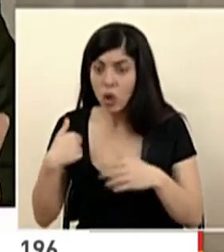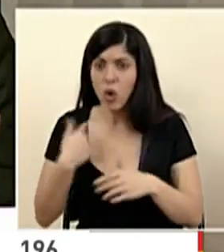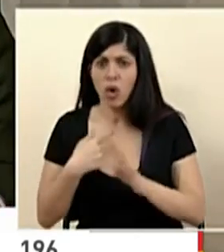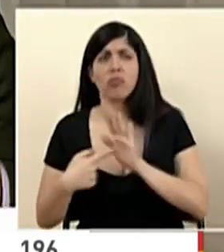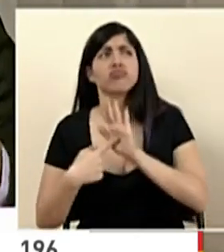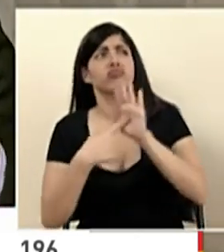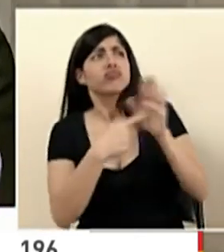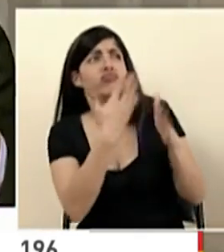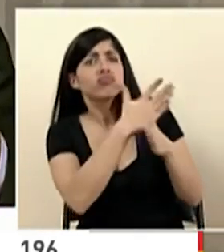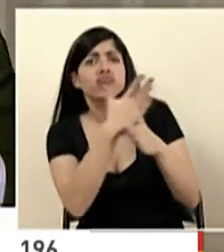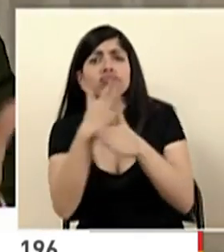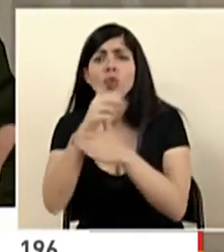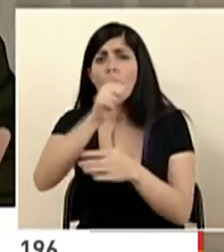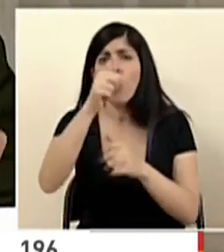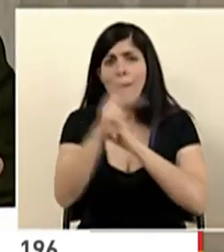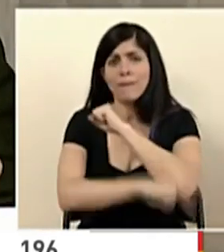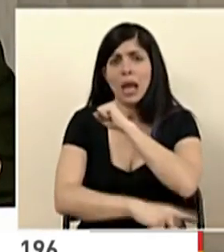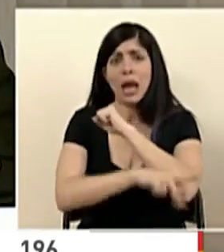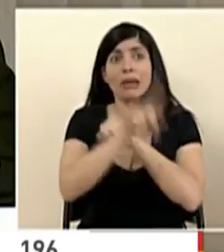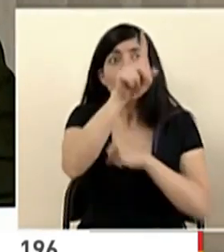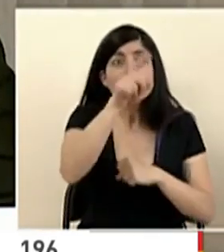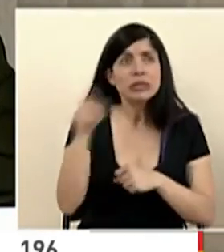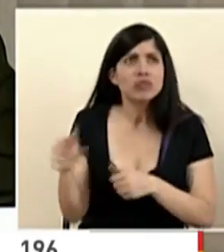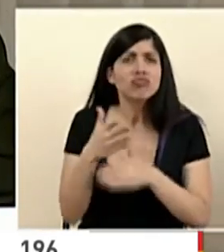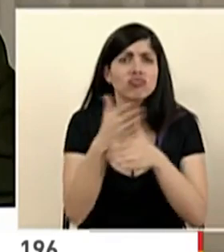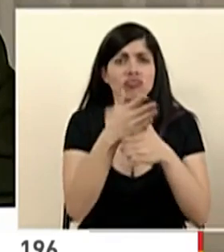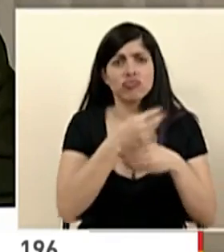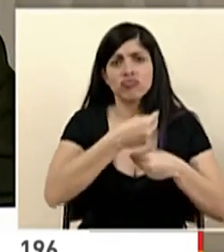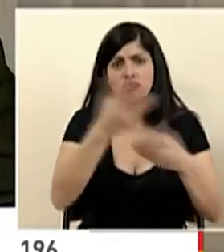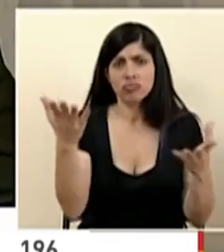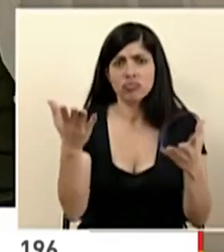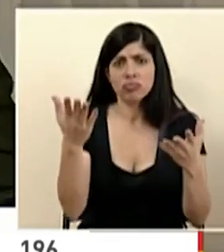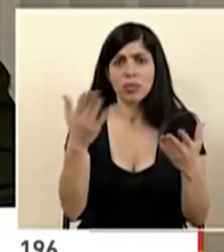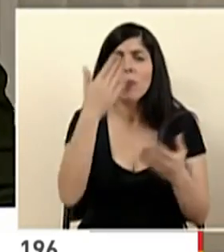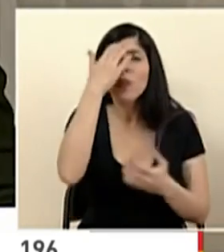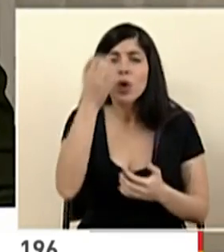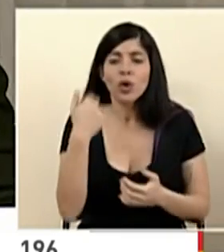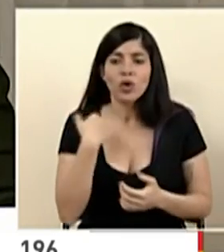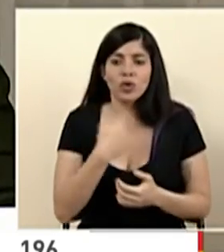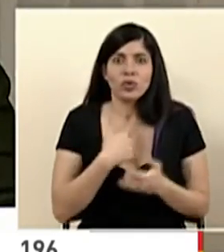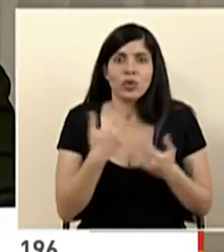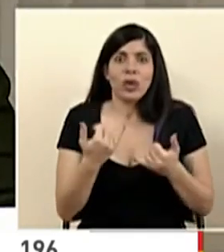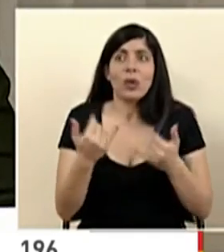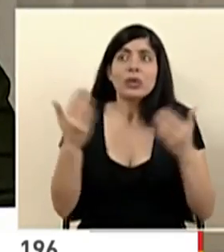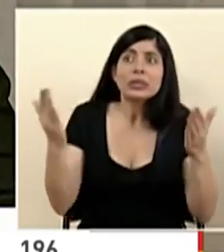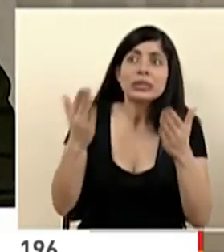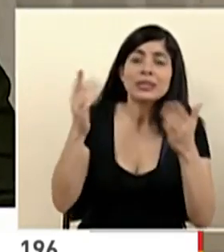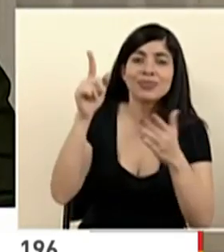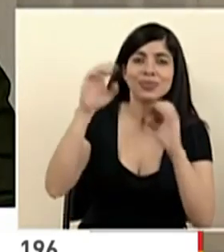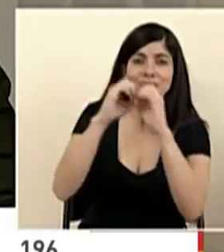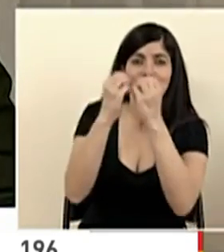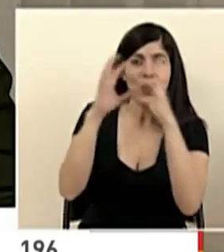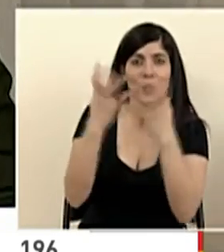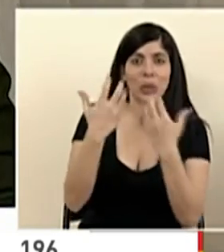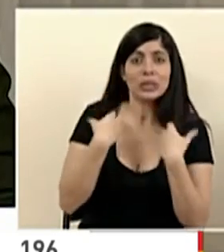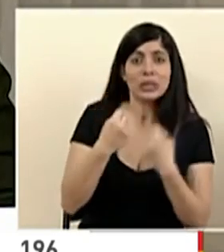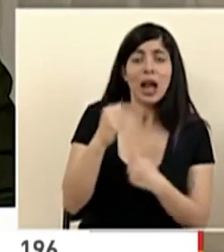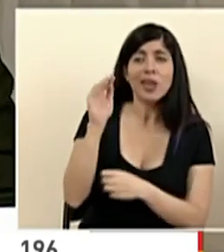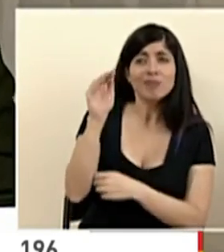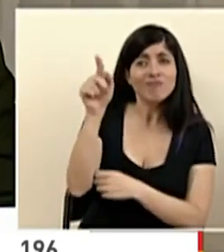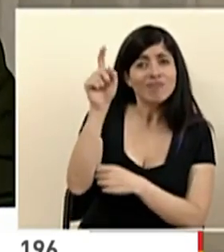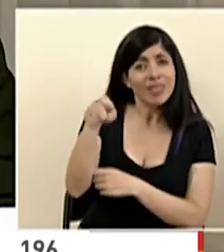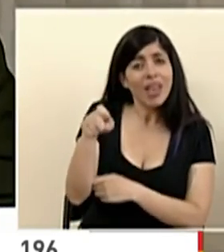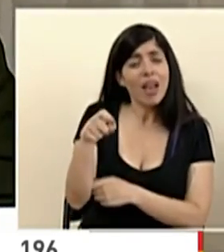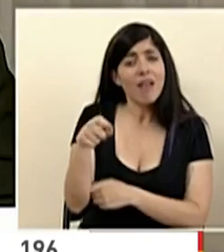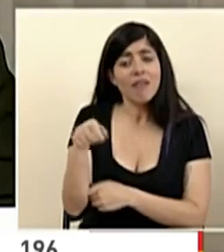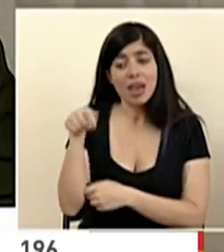otros países o con otras necesidades de otras regiones bajo la línea que hemos impulsado en la Organización Mundial de la Salud de que sea